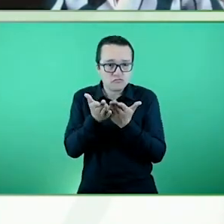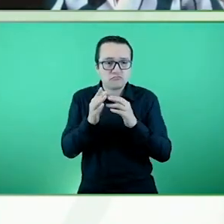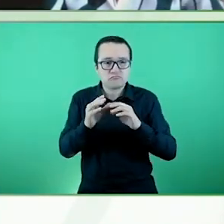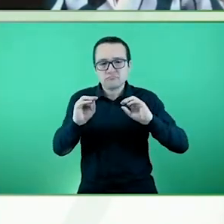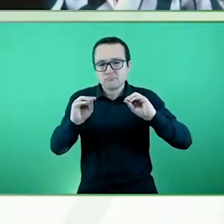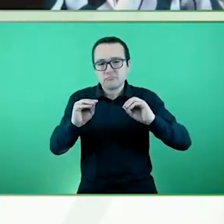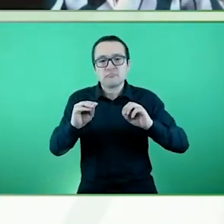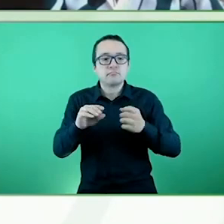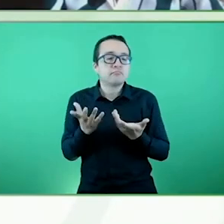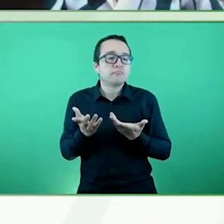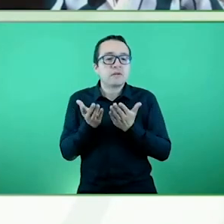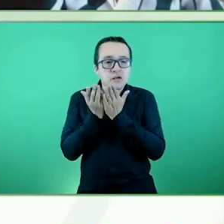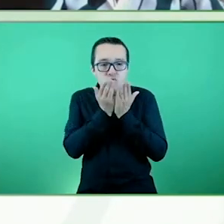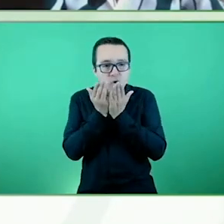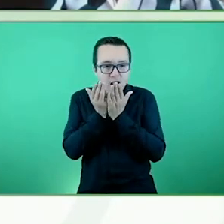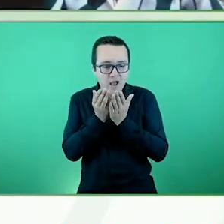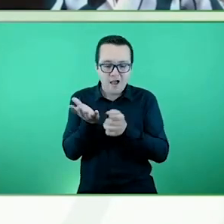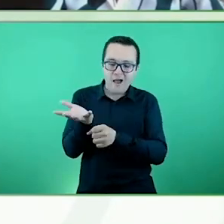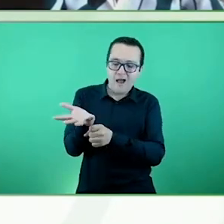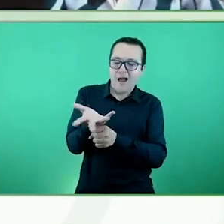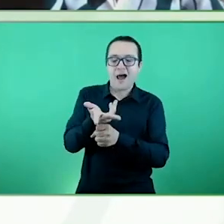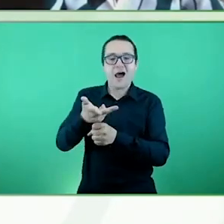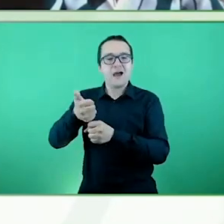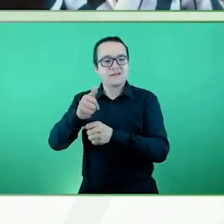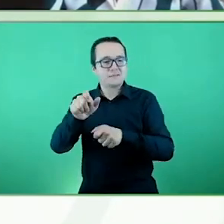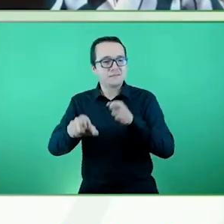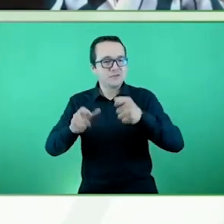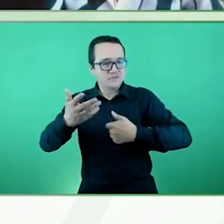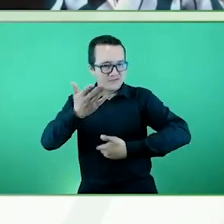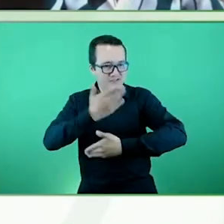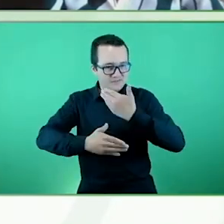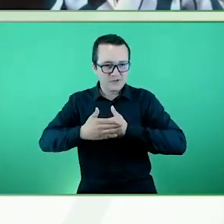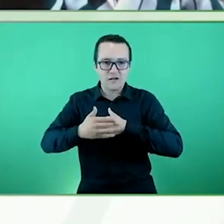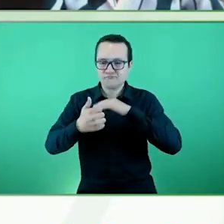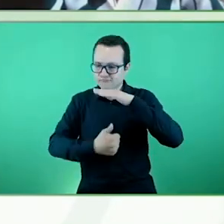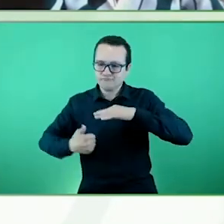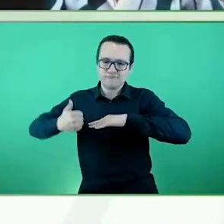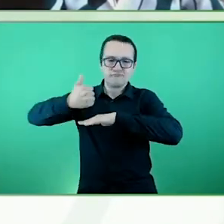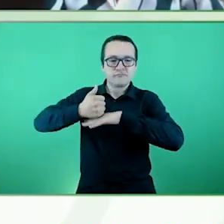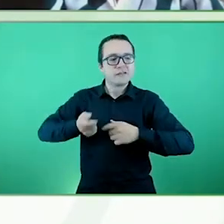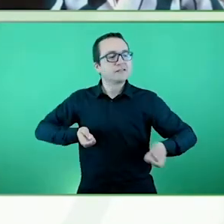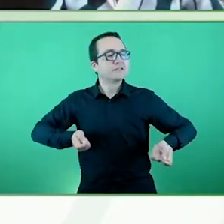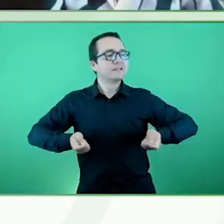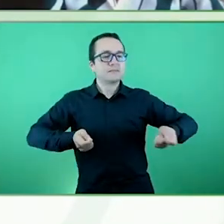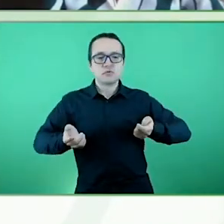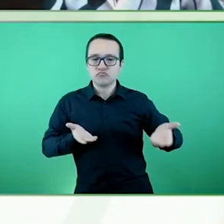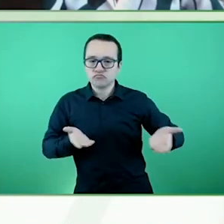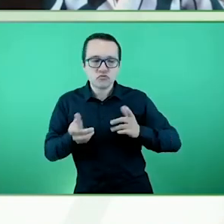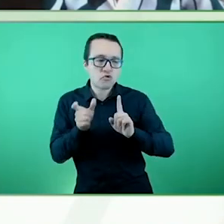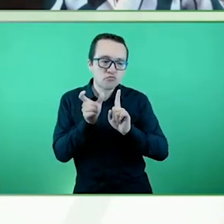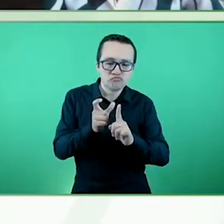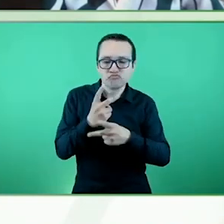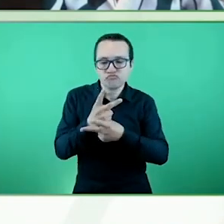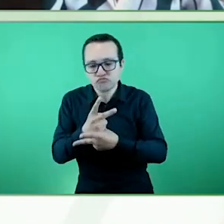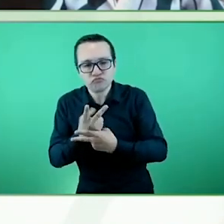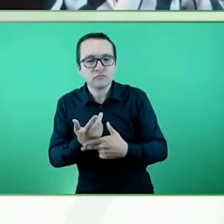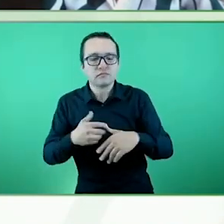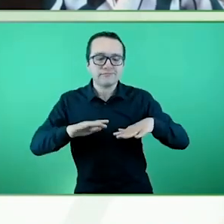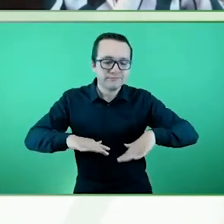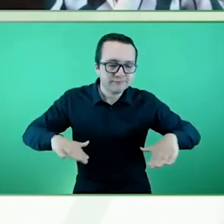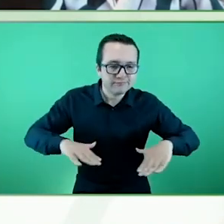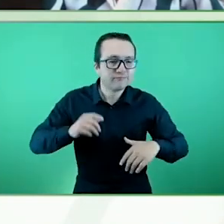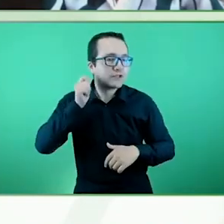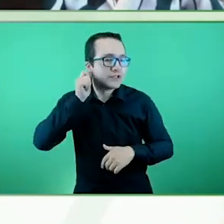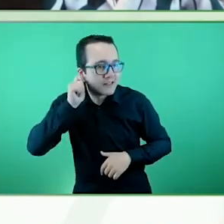personas con discapacidad, la dirección de servicios de protección de niños, niñas y adolescentes y personas con discapacidad en el